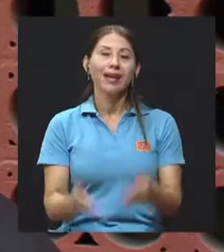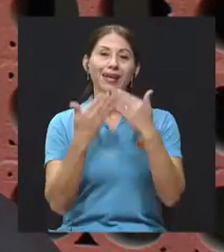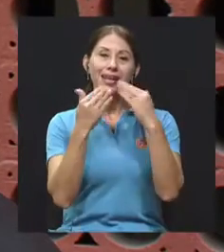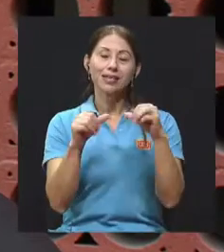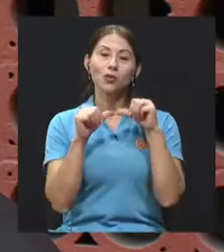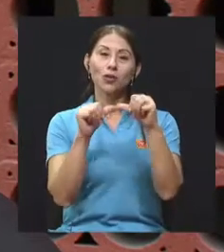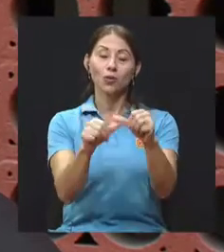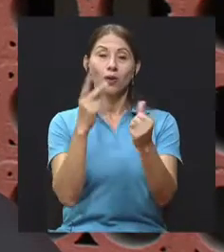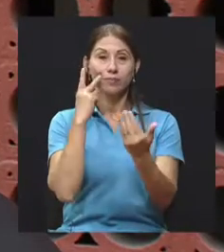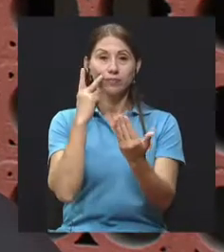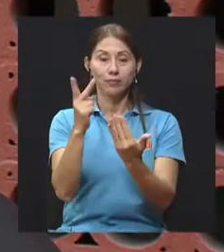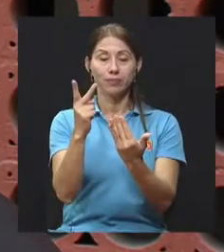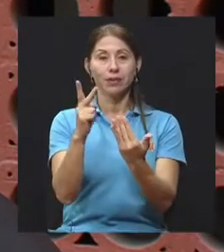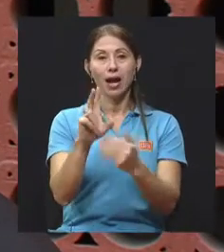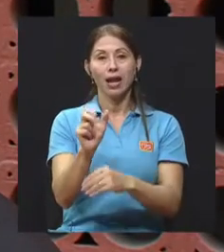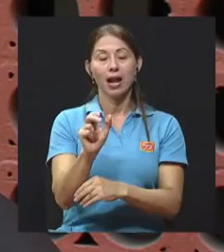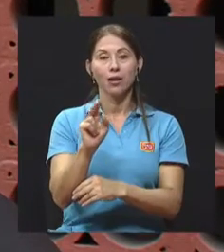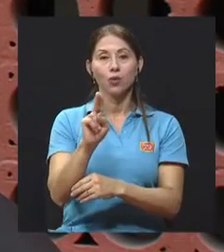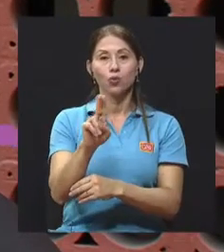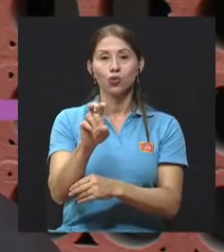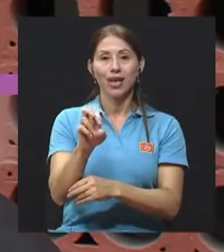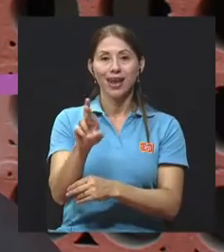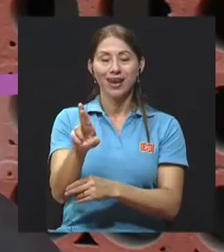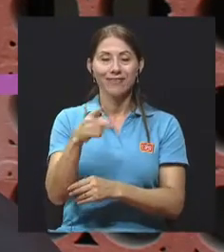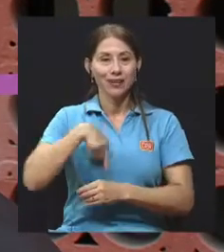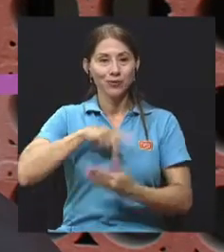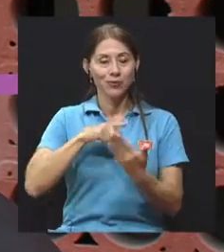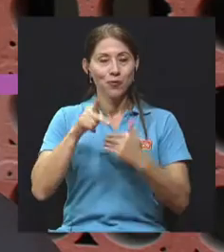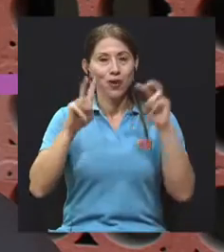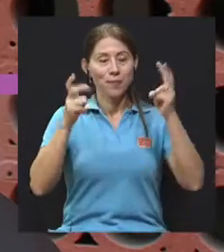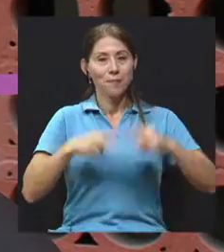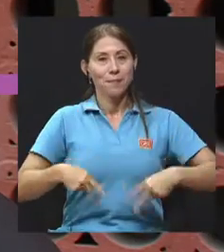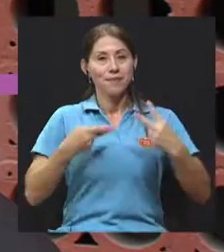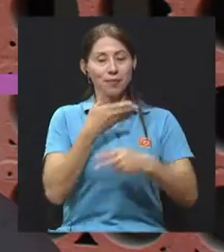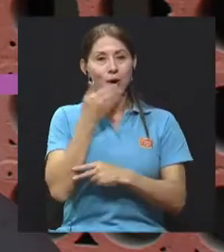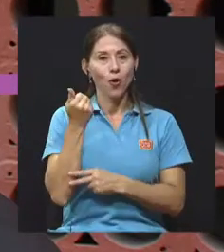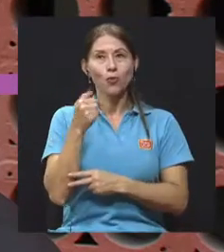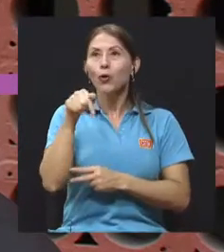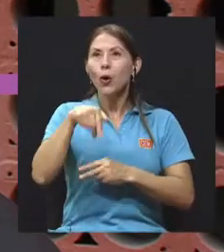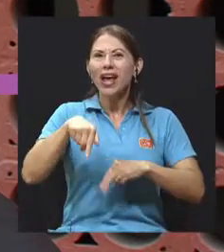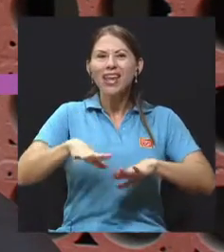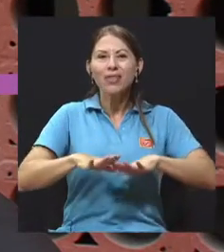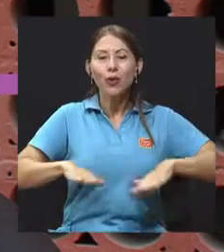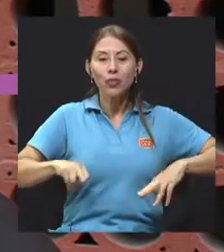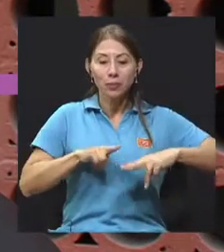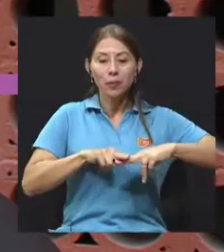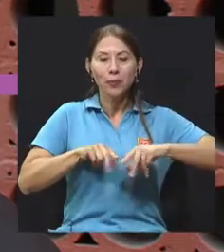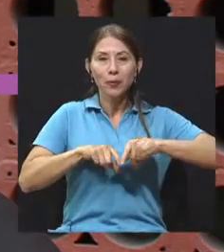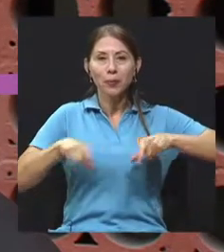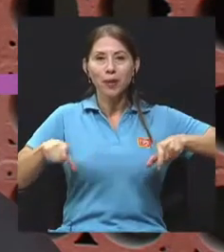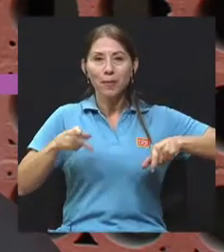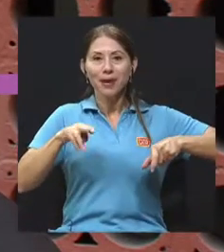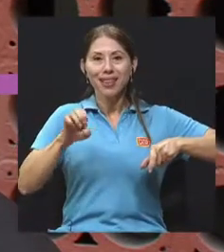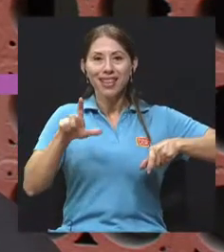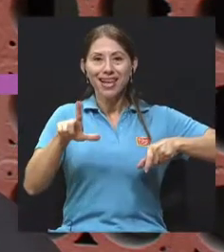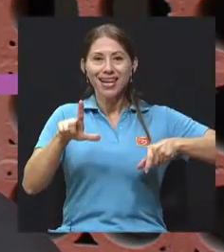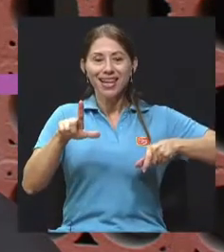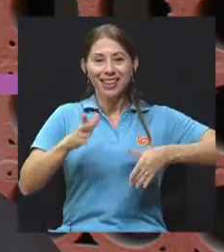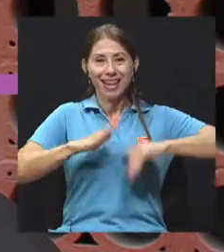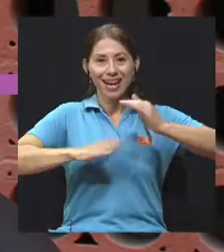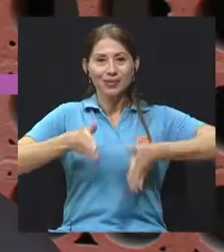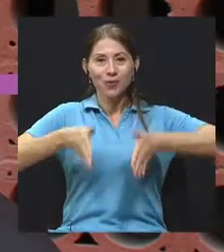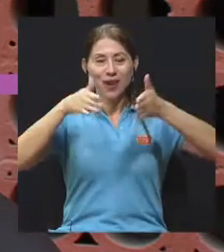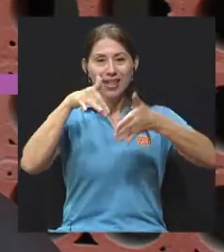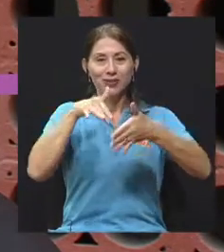Gracias por continuar en sintonía de su canal UCR. Somos Vivir Mejor y hoy nos encontramos desde el Pretil de la Escuela de Estudios Generales aquí en la